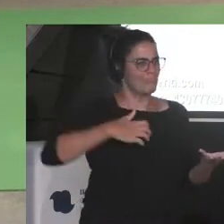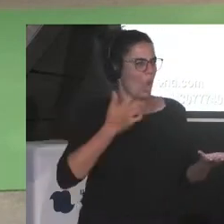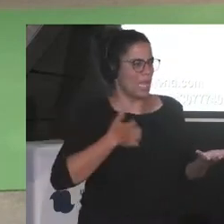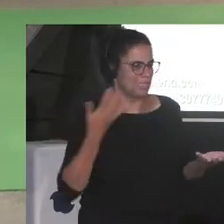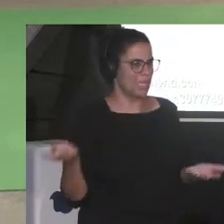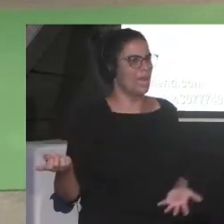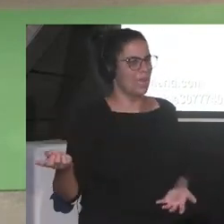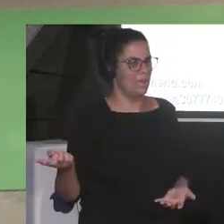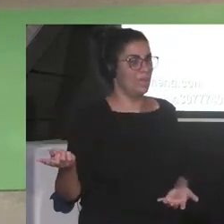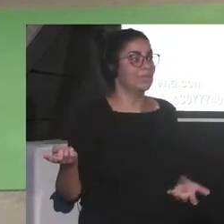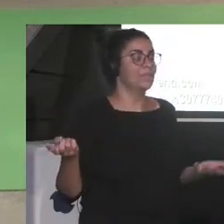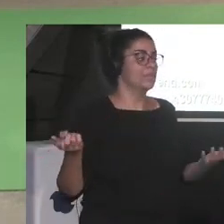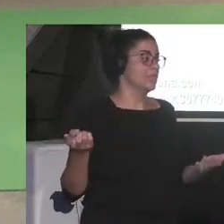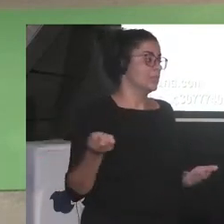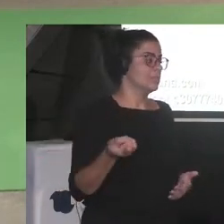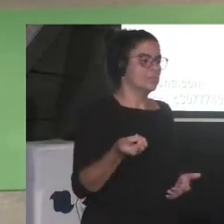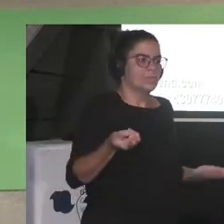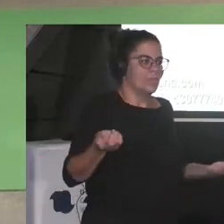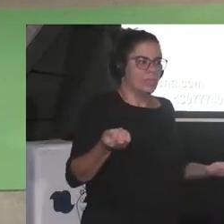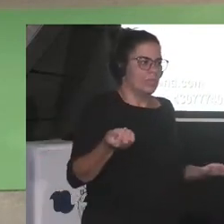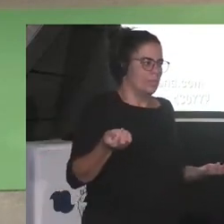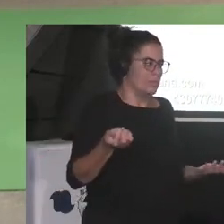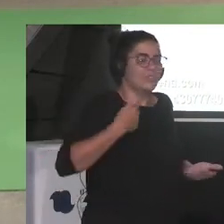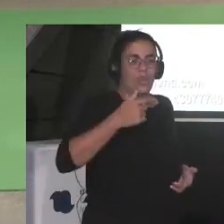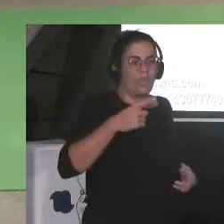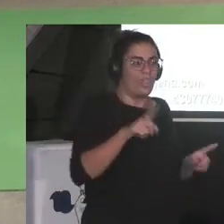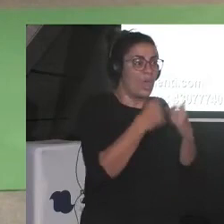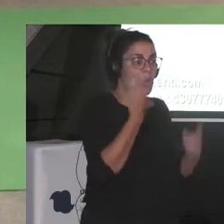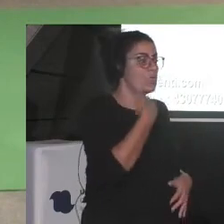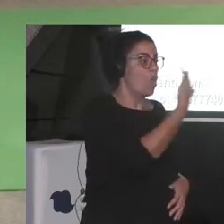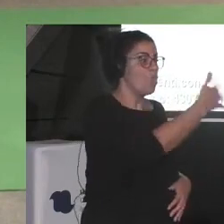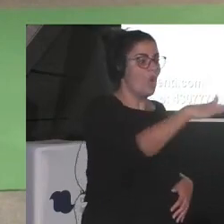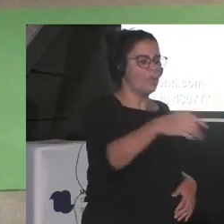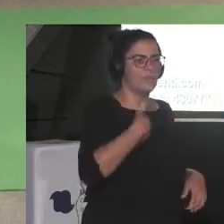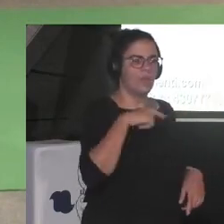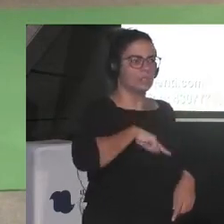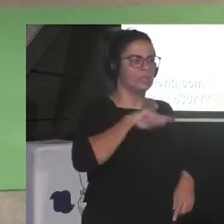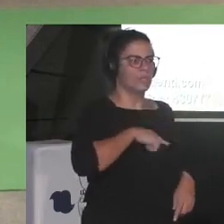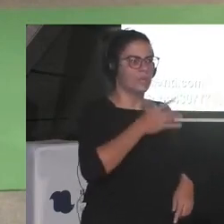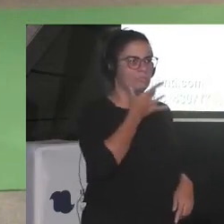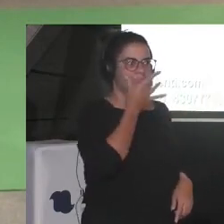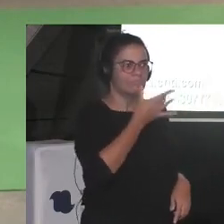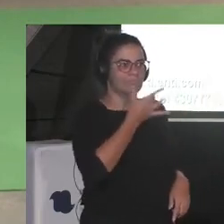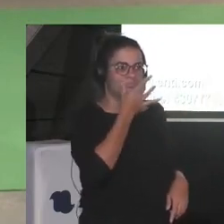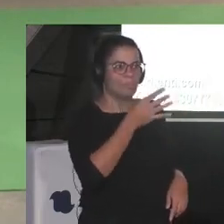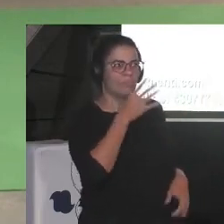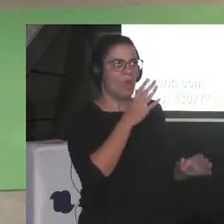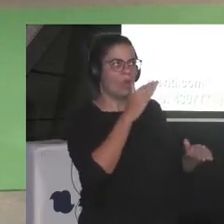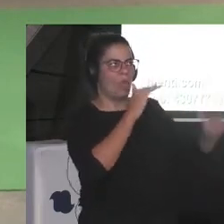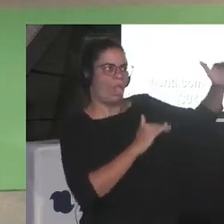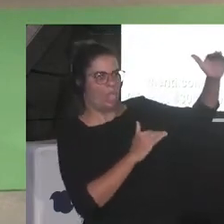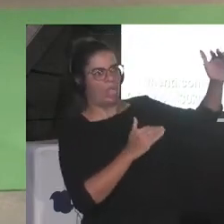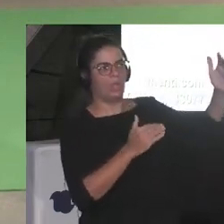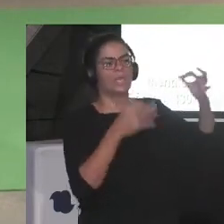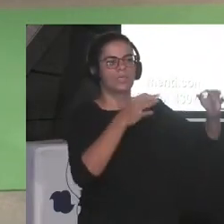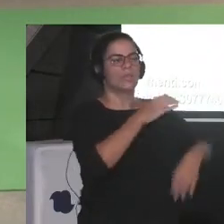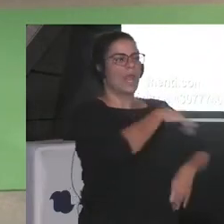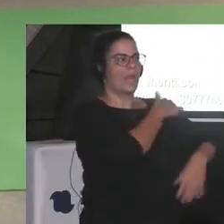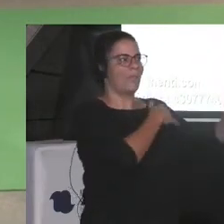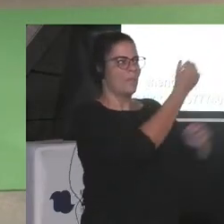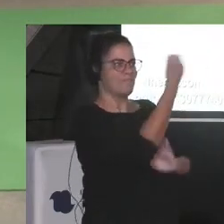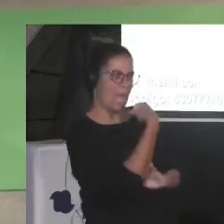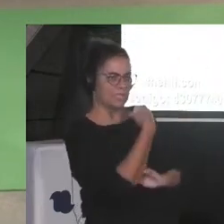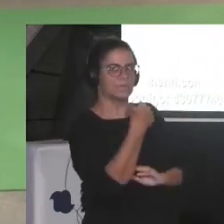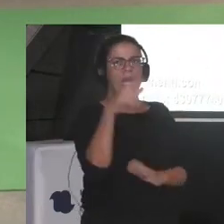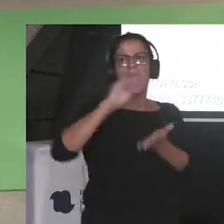o sea allí donde fui fui acomplejada por no estar a la altura de siempre fue como la academia era más que yo los